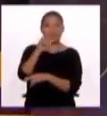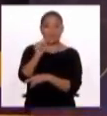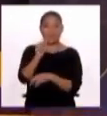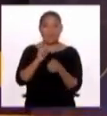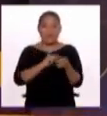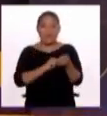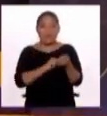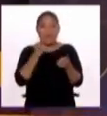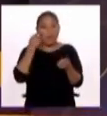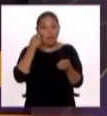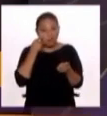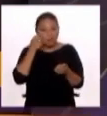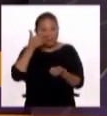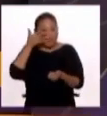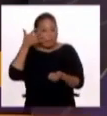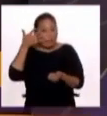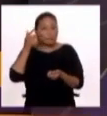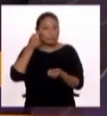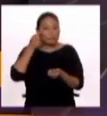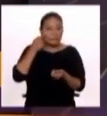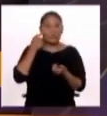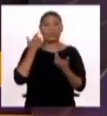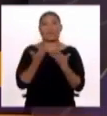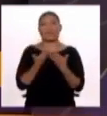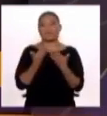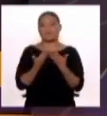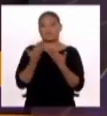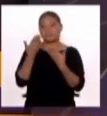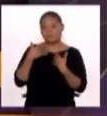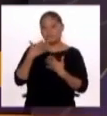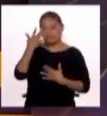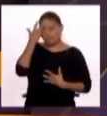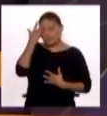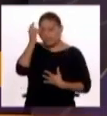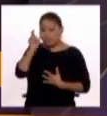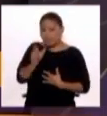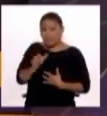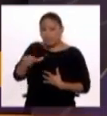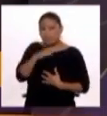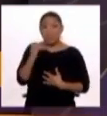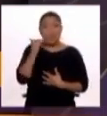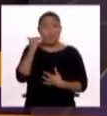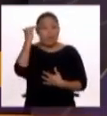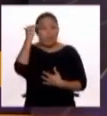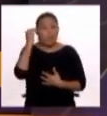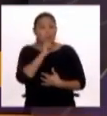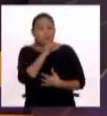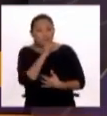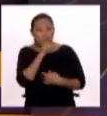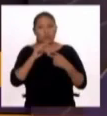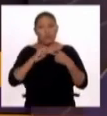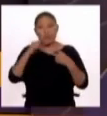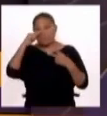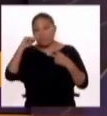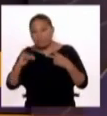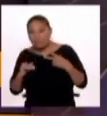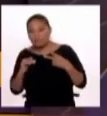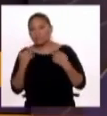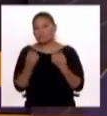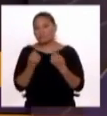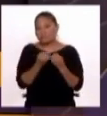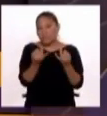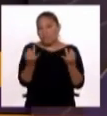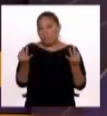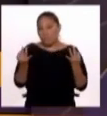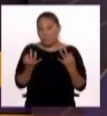los loncheras, pero también para cuidarnos en casa y para que los abuelitos también puedan combatir este tema de la disminución. Atención.